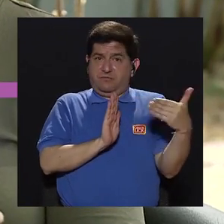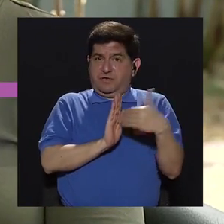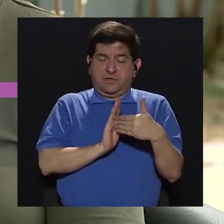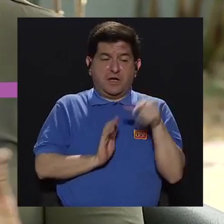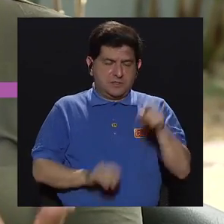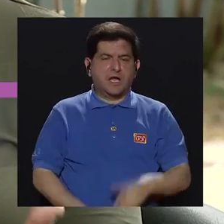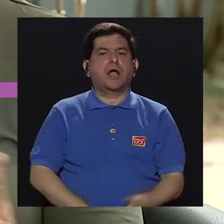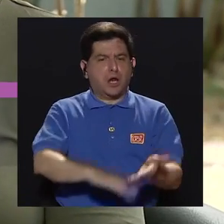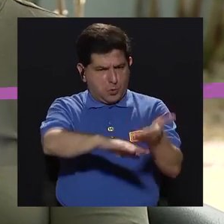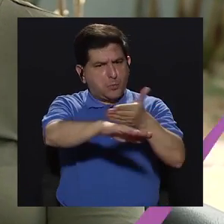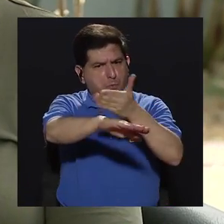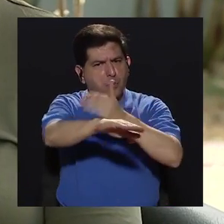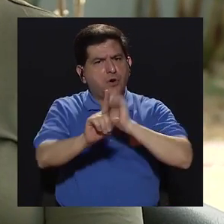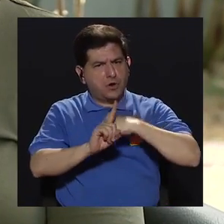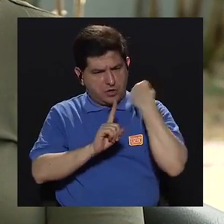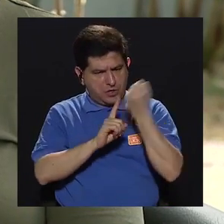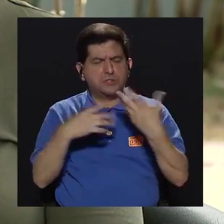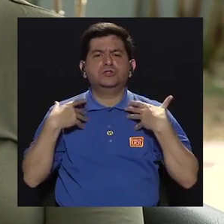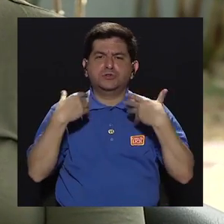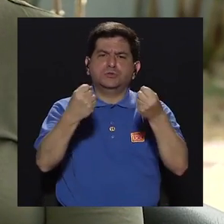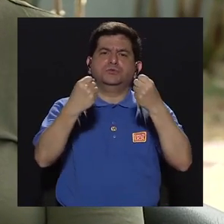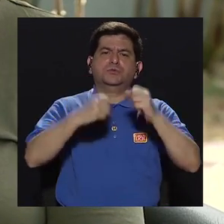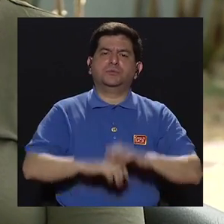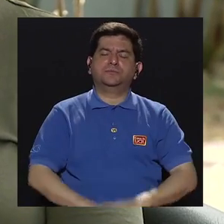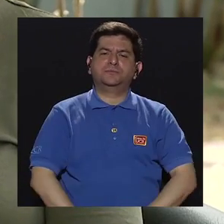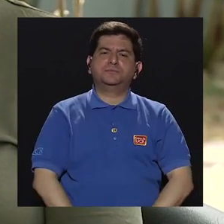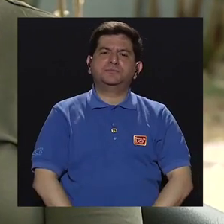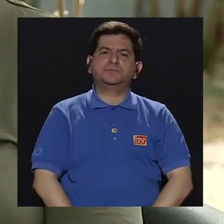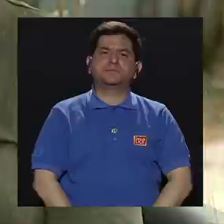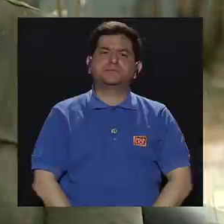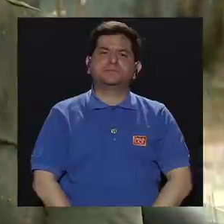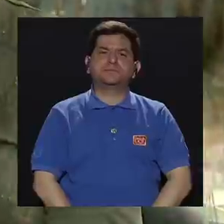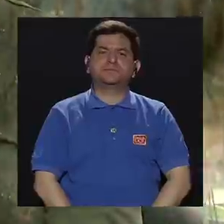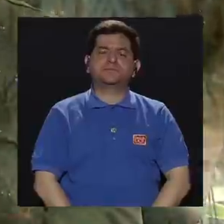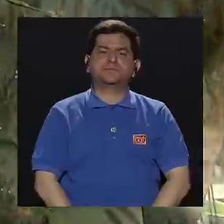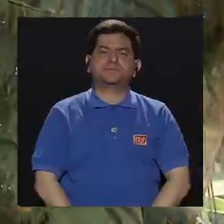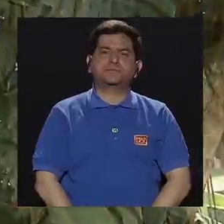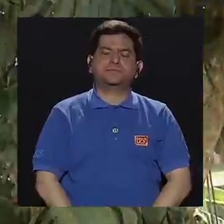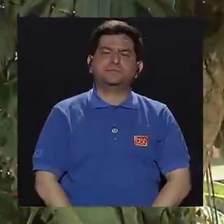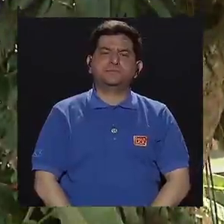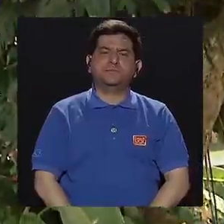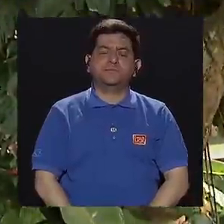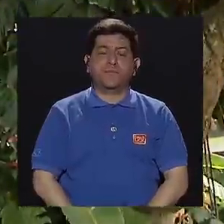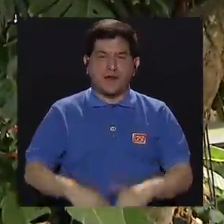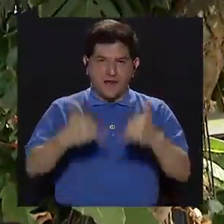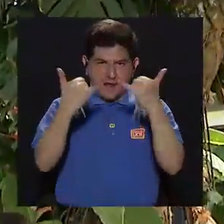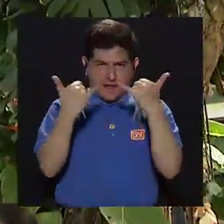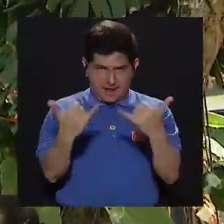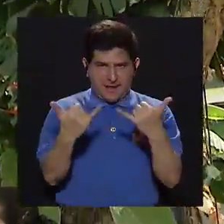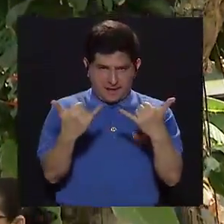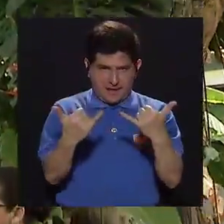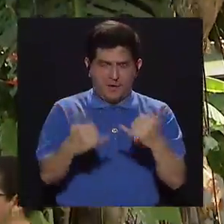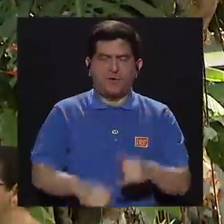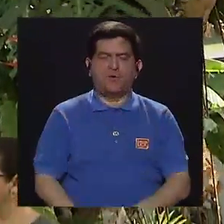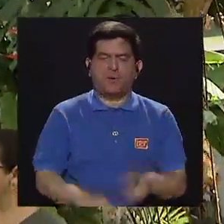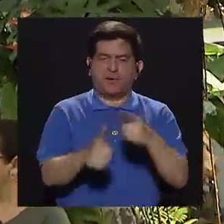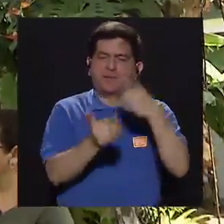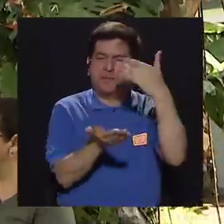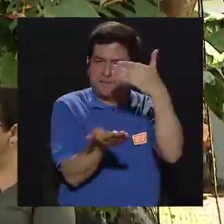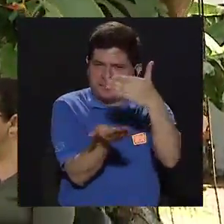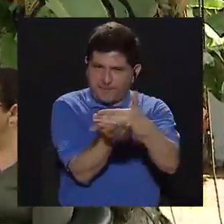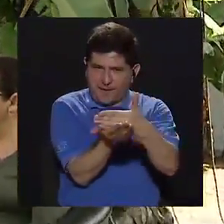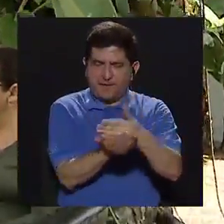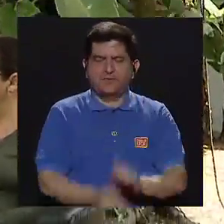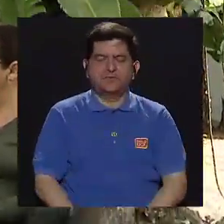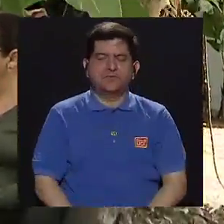sino más bien que vaya a mejorar en su condición de salud. Claro. Bueno, Ana María, es hora de ir a una primera